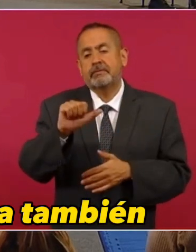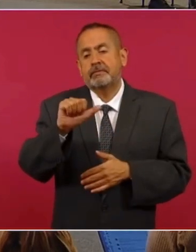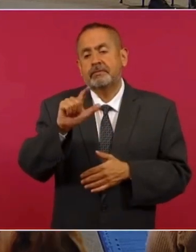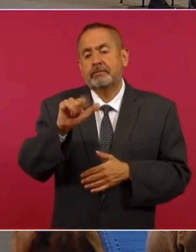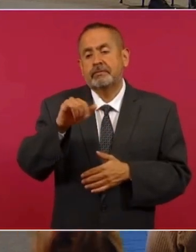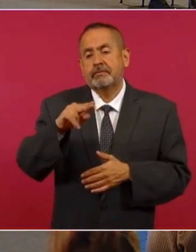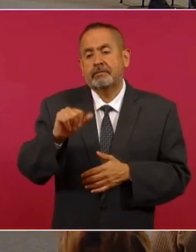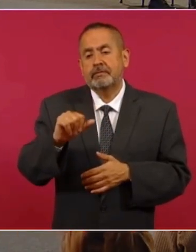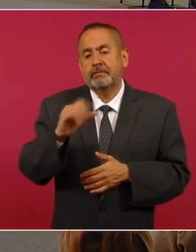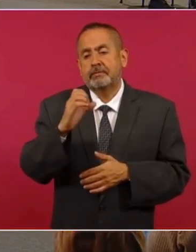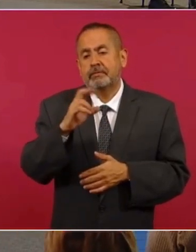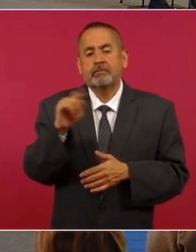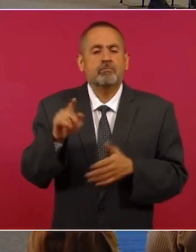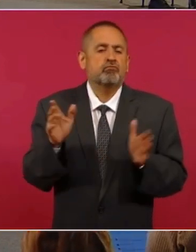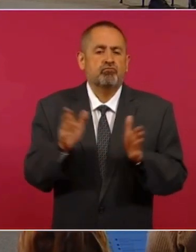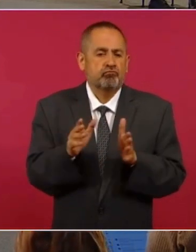también